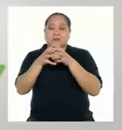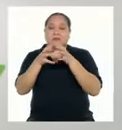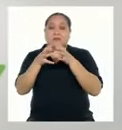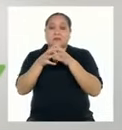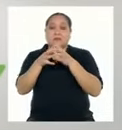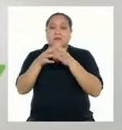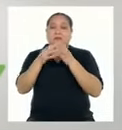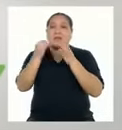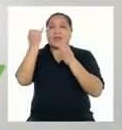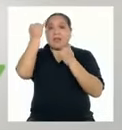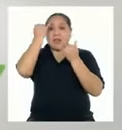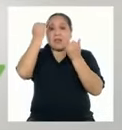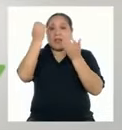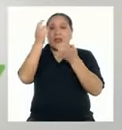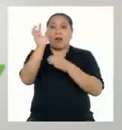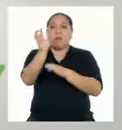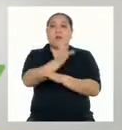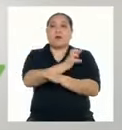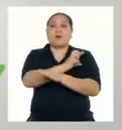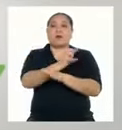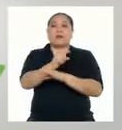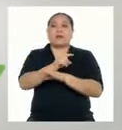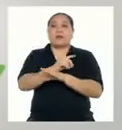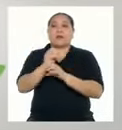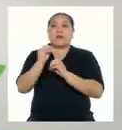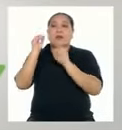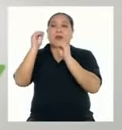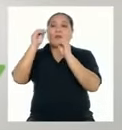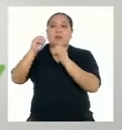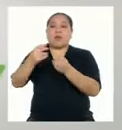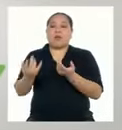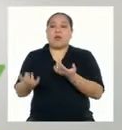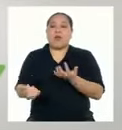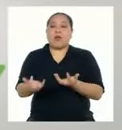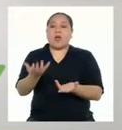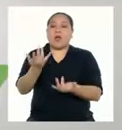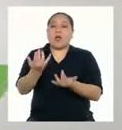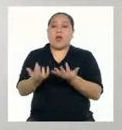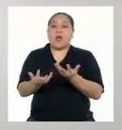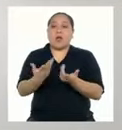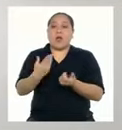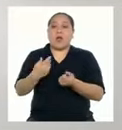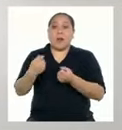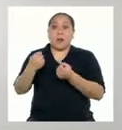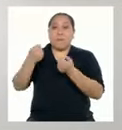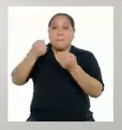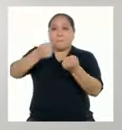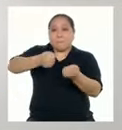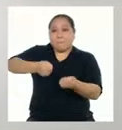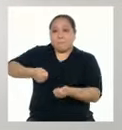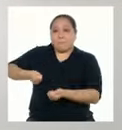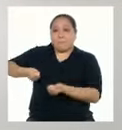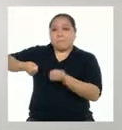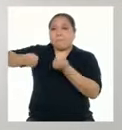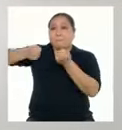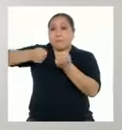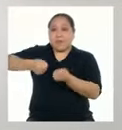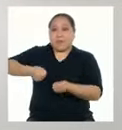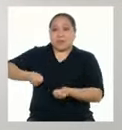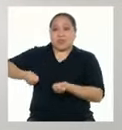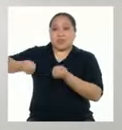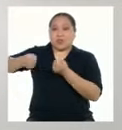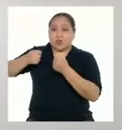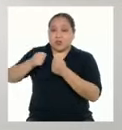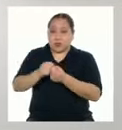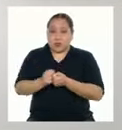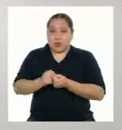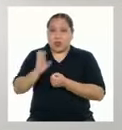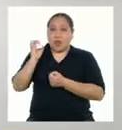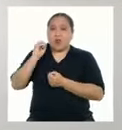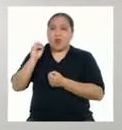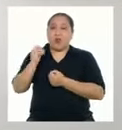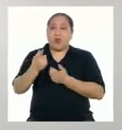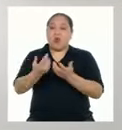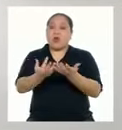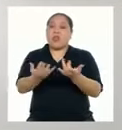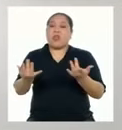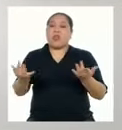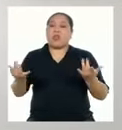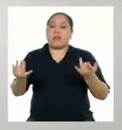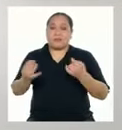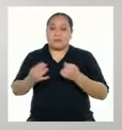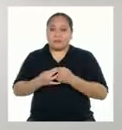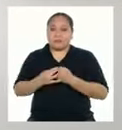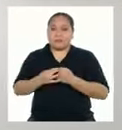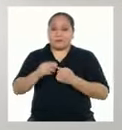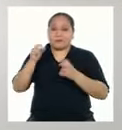poética Que idealiza la vida de los pastores y del campo Para tratar temas como el amor En esa